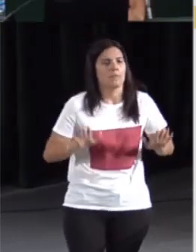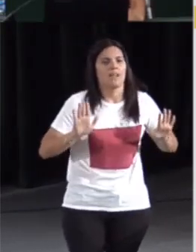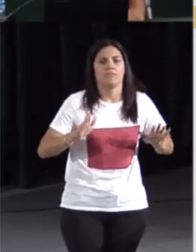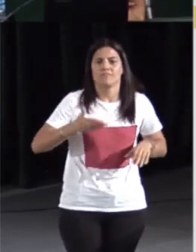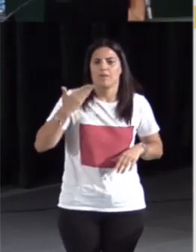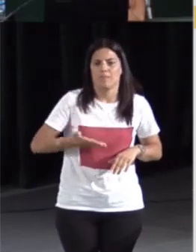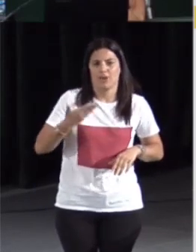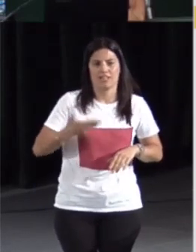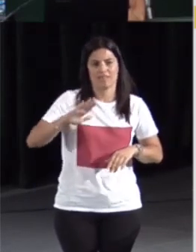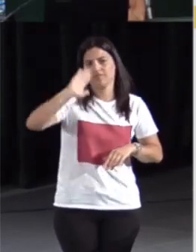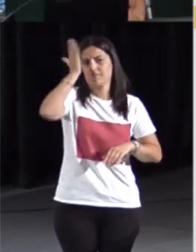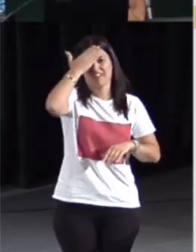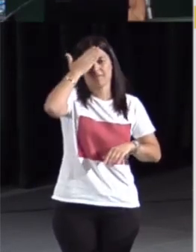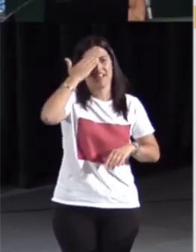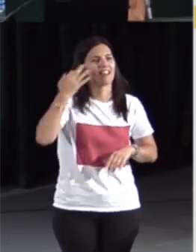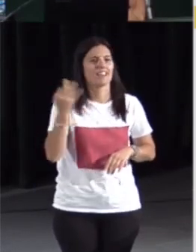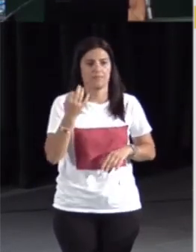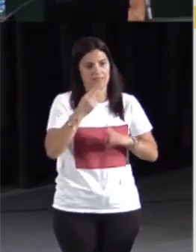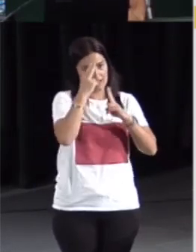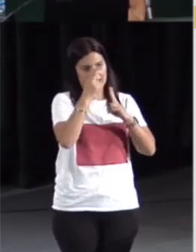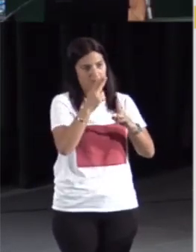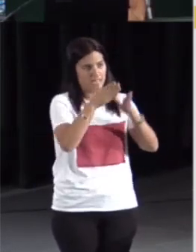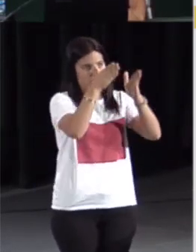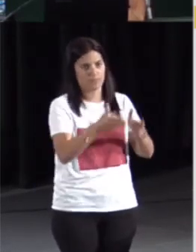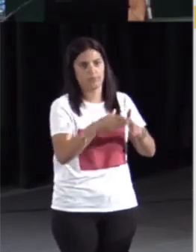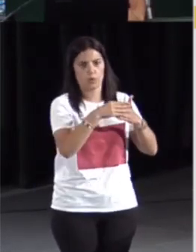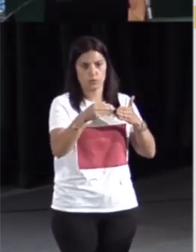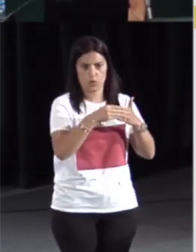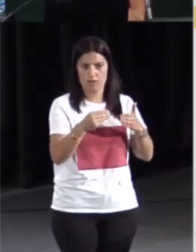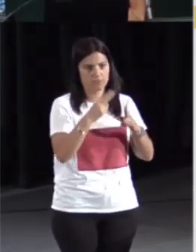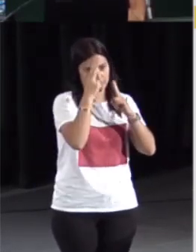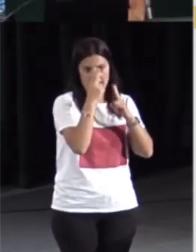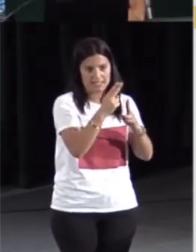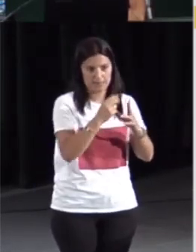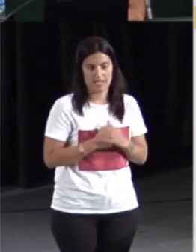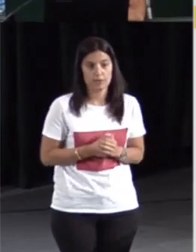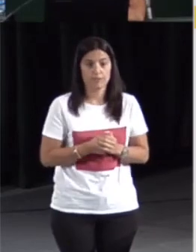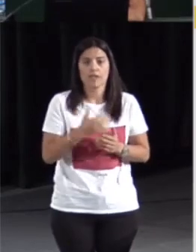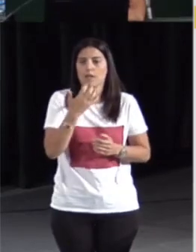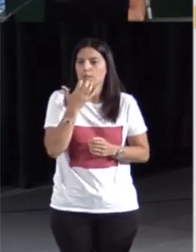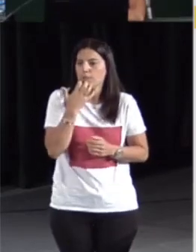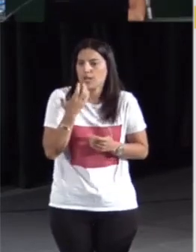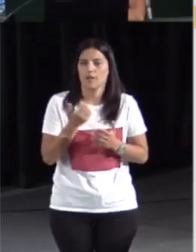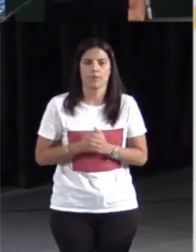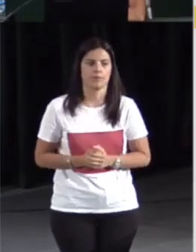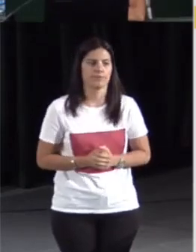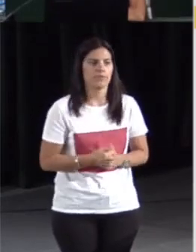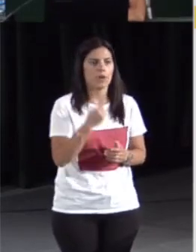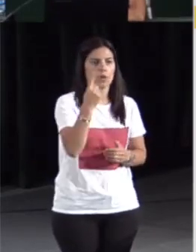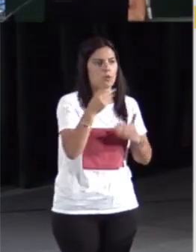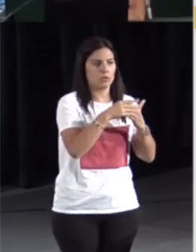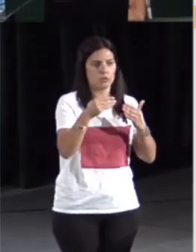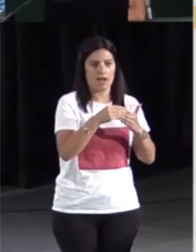permite volcar sus vídeos en la web y que sean públicos. Pero es principal el respeto hacia estas personas, porque, por ejemplo, una persona